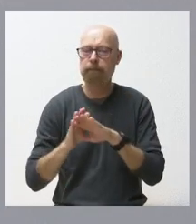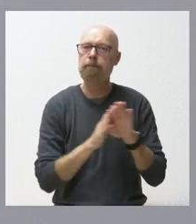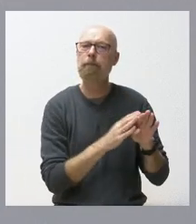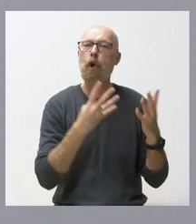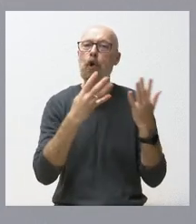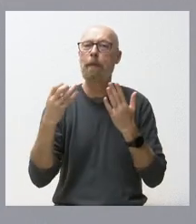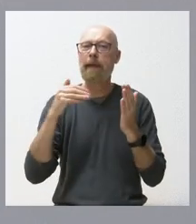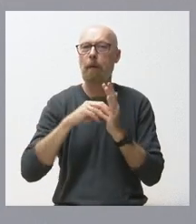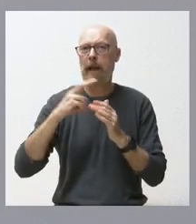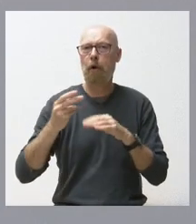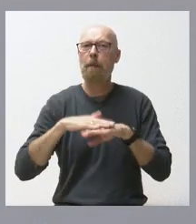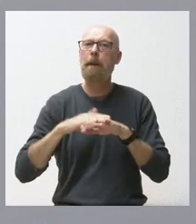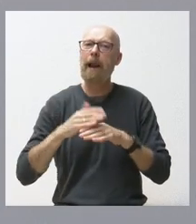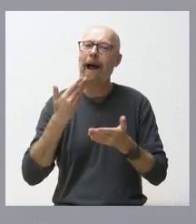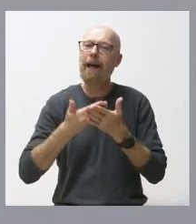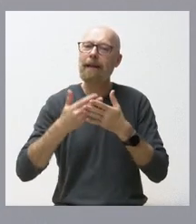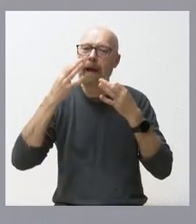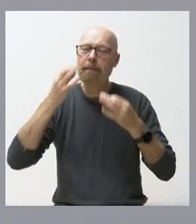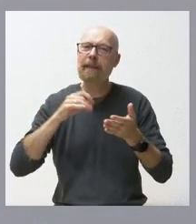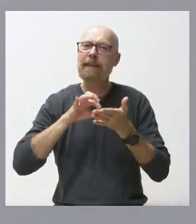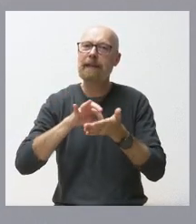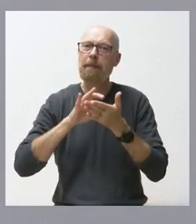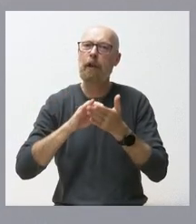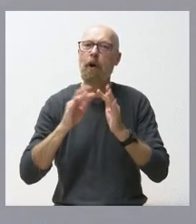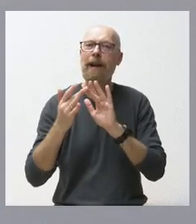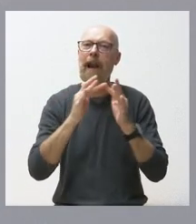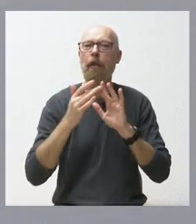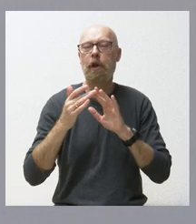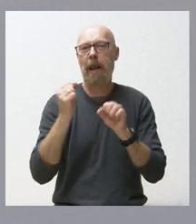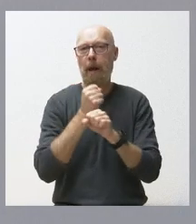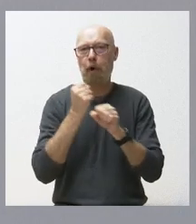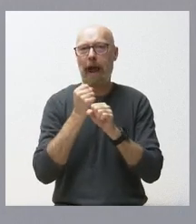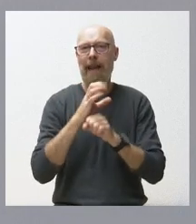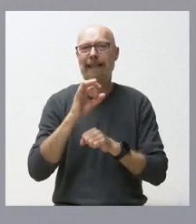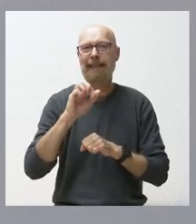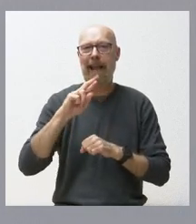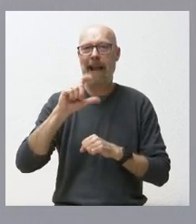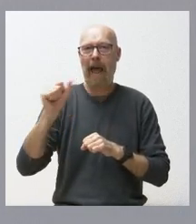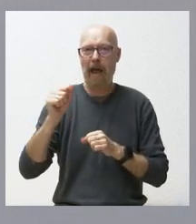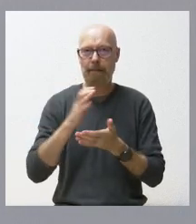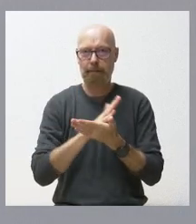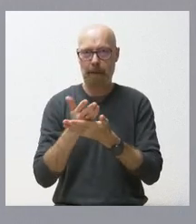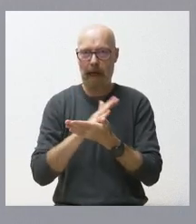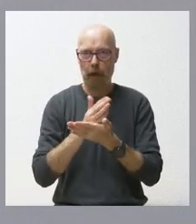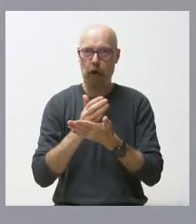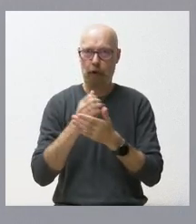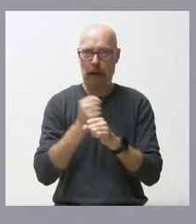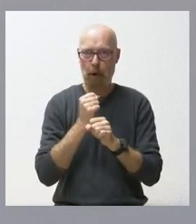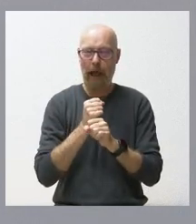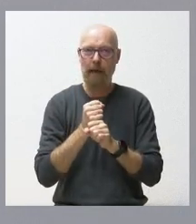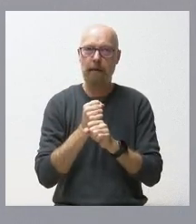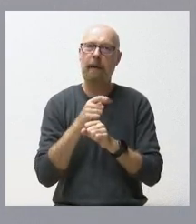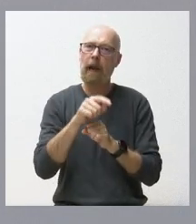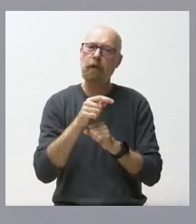garantizar el funcionamiento del Servicio de Relaciones Laborales de Castilla y León, SERLA. Es un servicio gratuito de resolución de conflictos laborales que